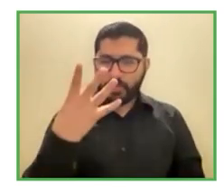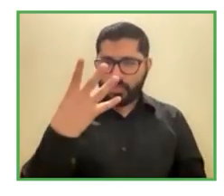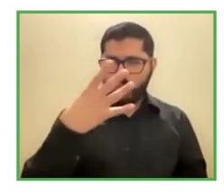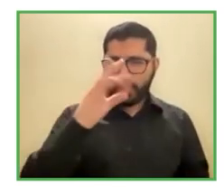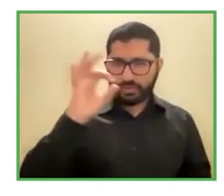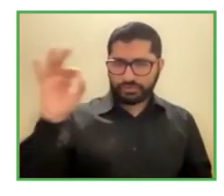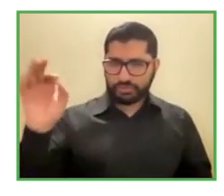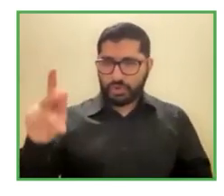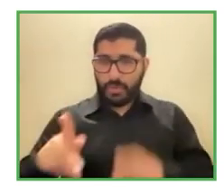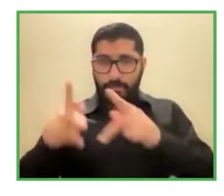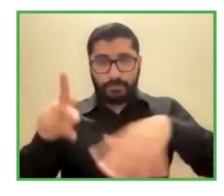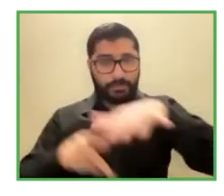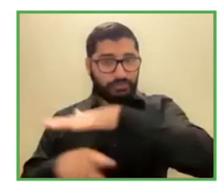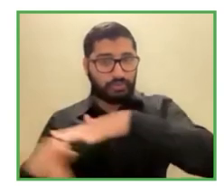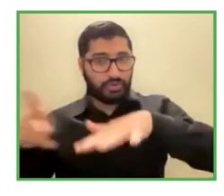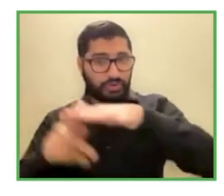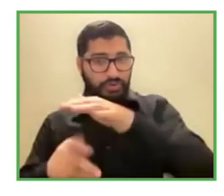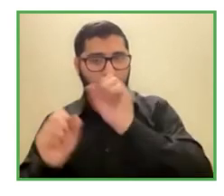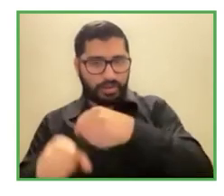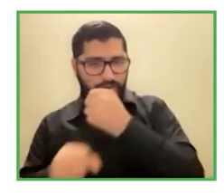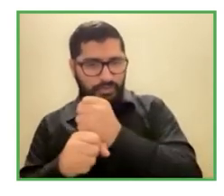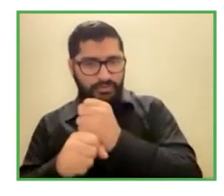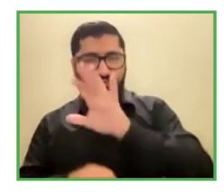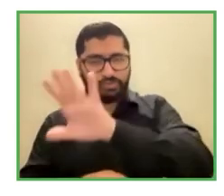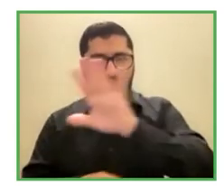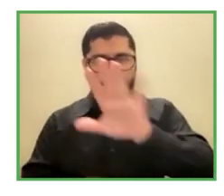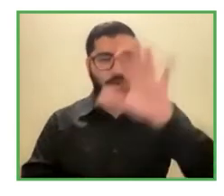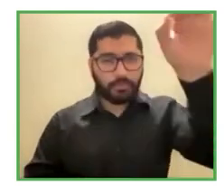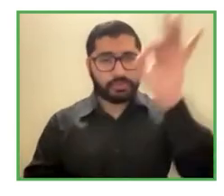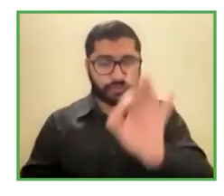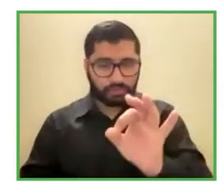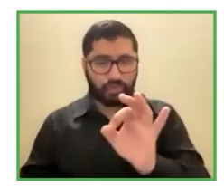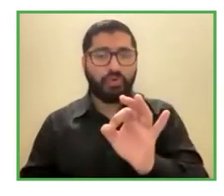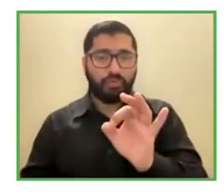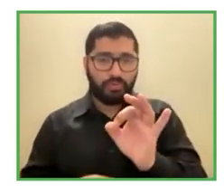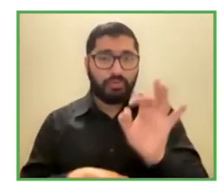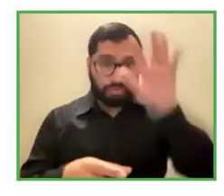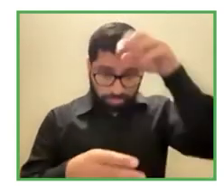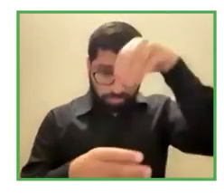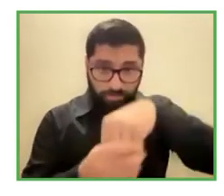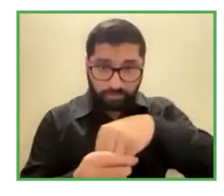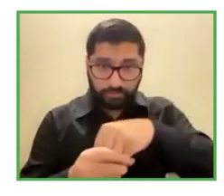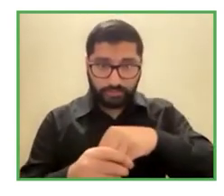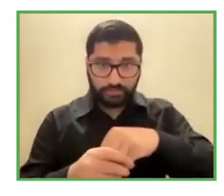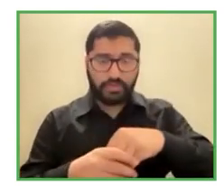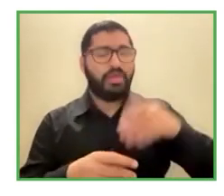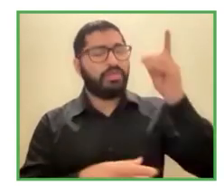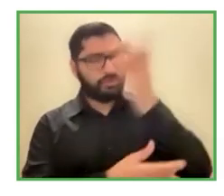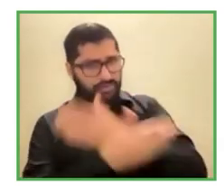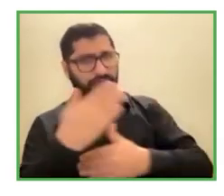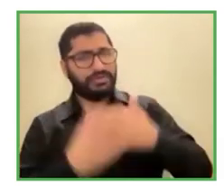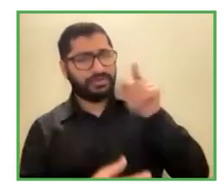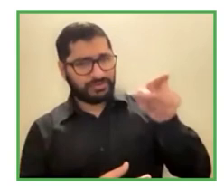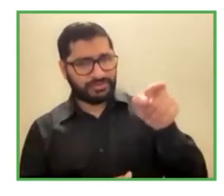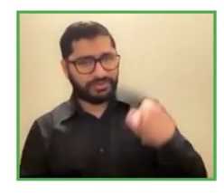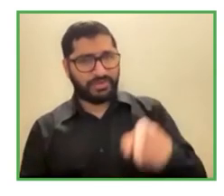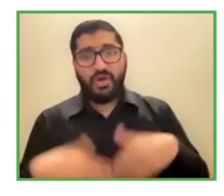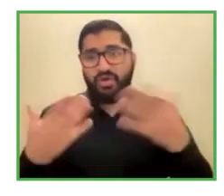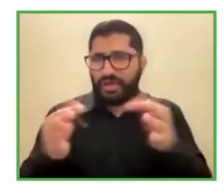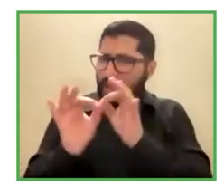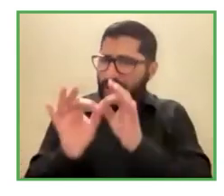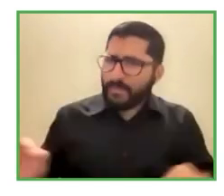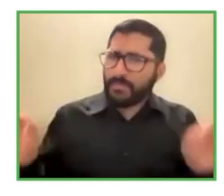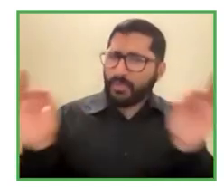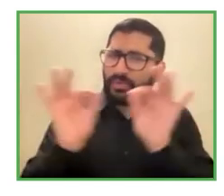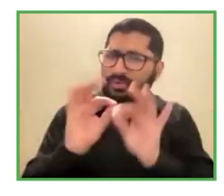del 55% eran personas con discapacidad o sea era muy importante cuando yo comencé